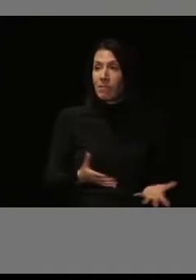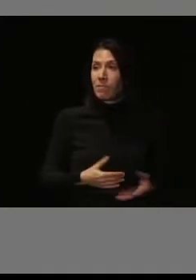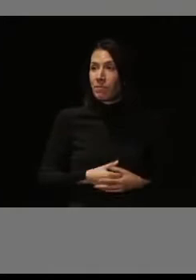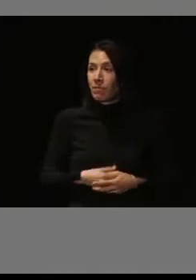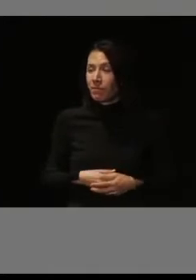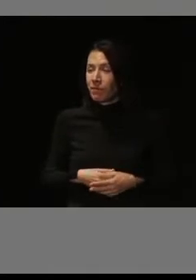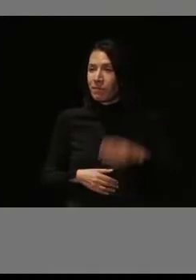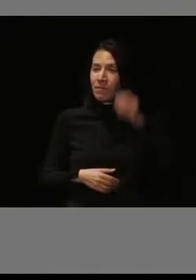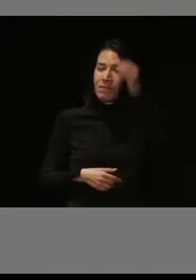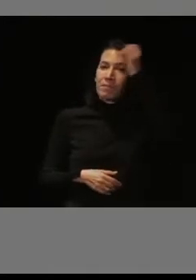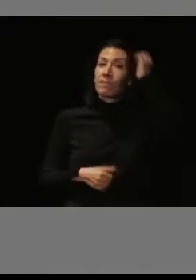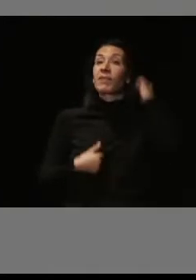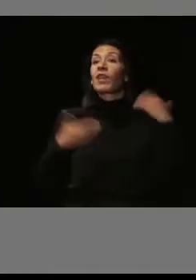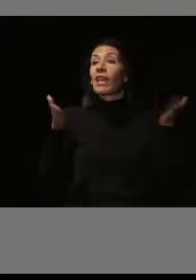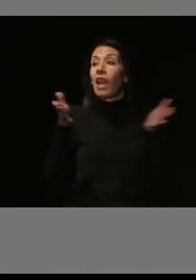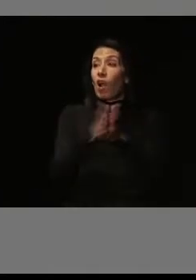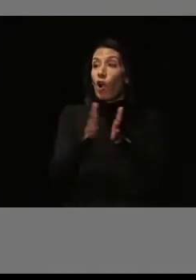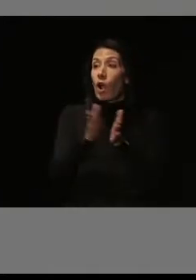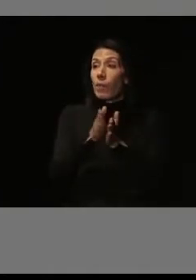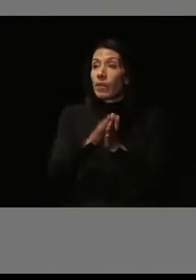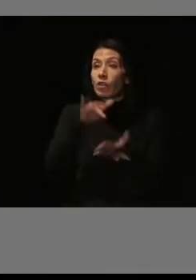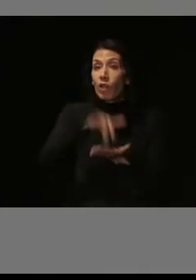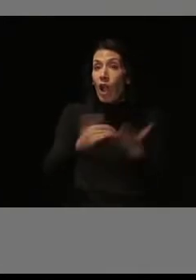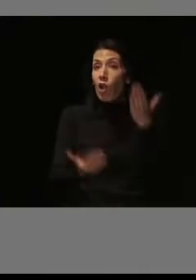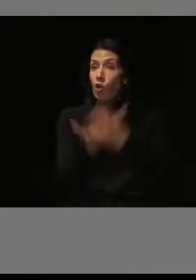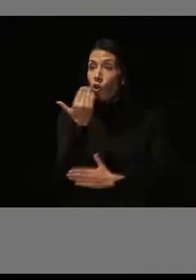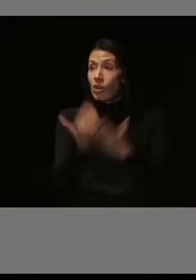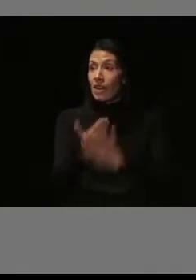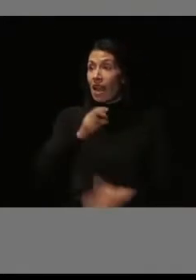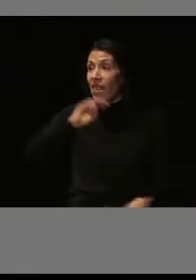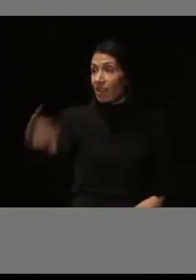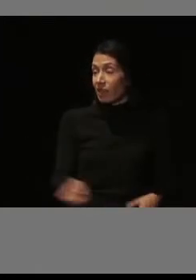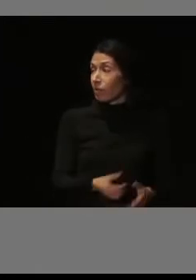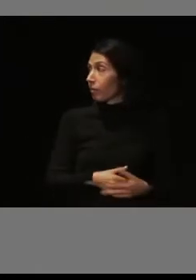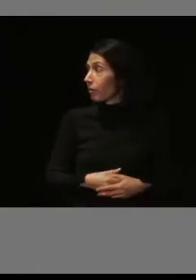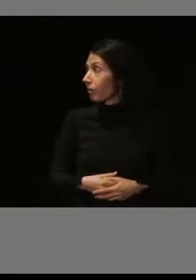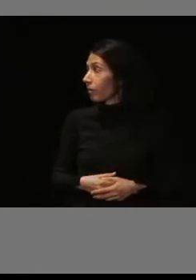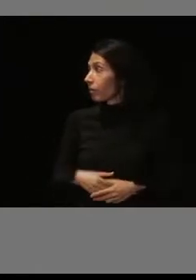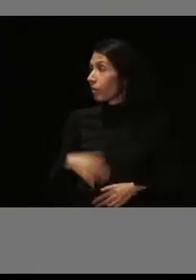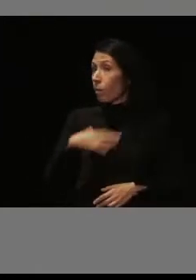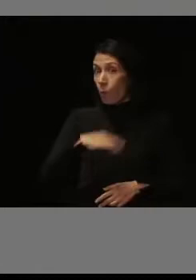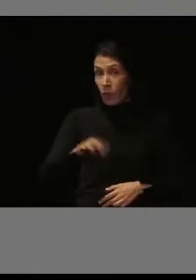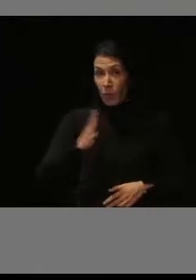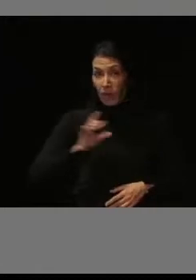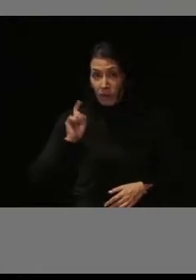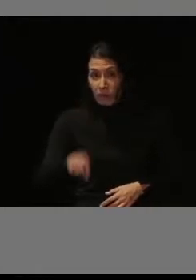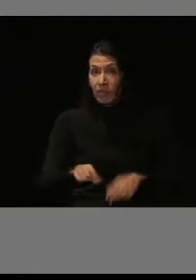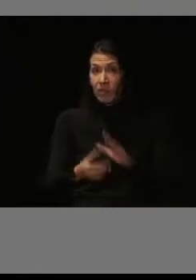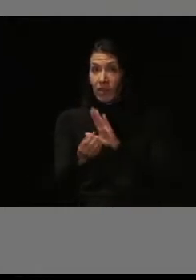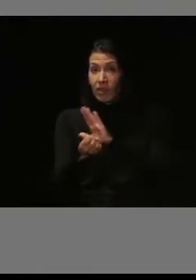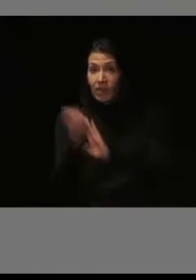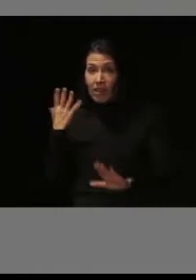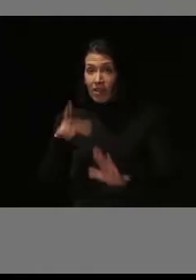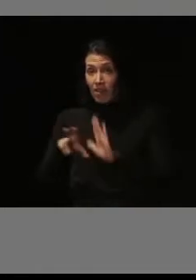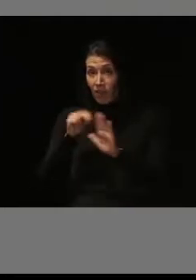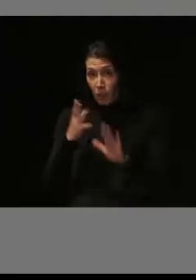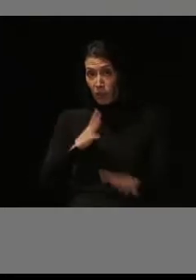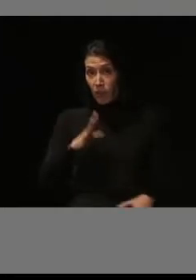los compañeros de las jornadas pueden poner el vídeo, por favor.